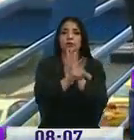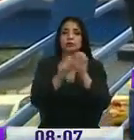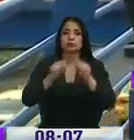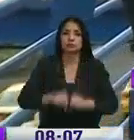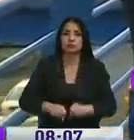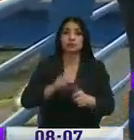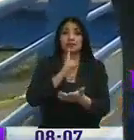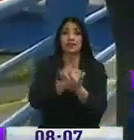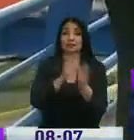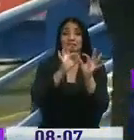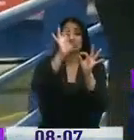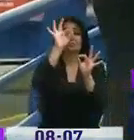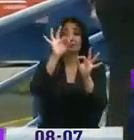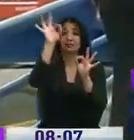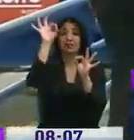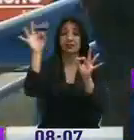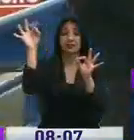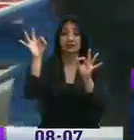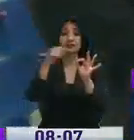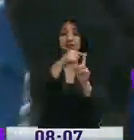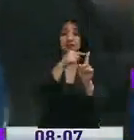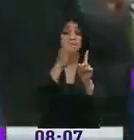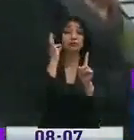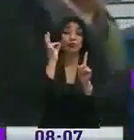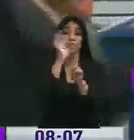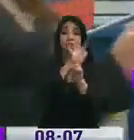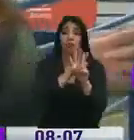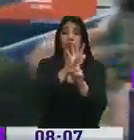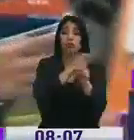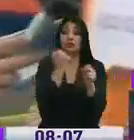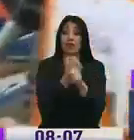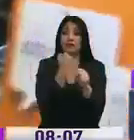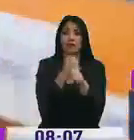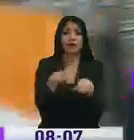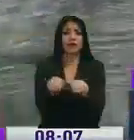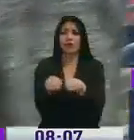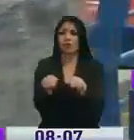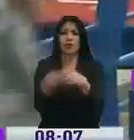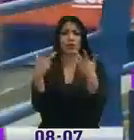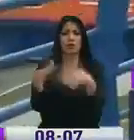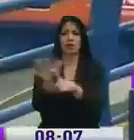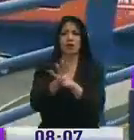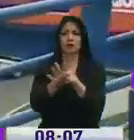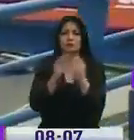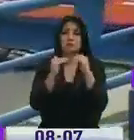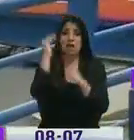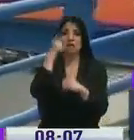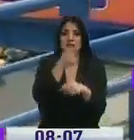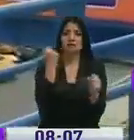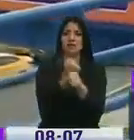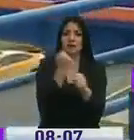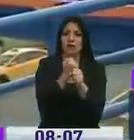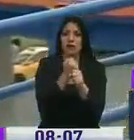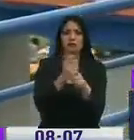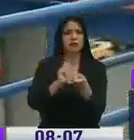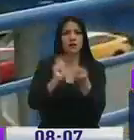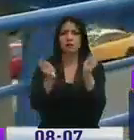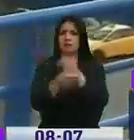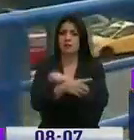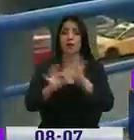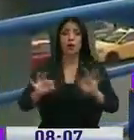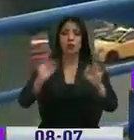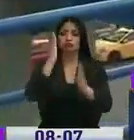estadísticas de acoso laboral son tan altas como cualquier otro tipo de acoso y queremos modificar estos números